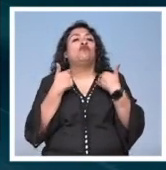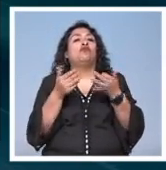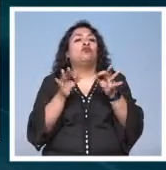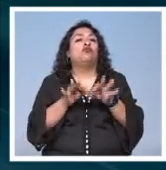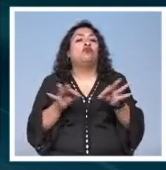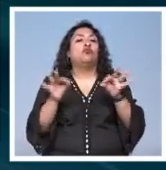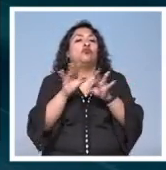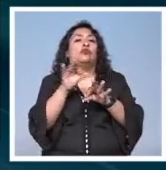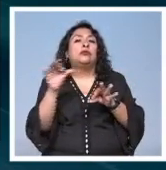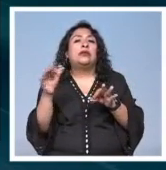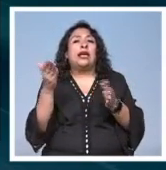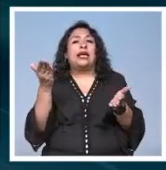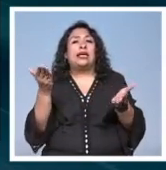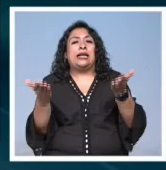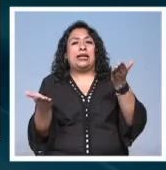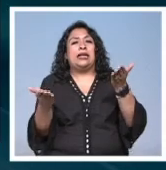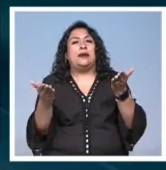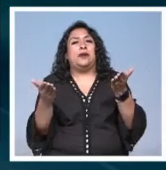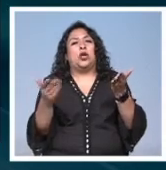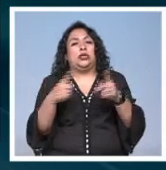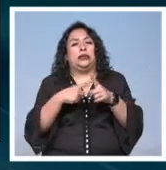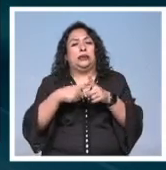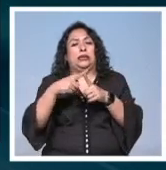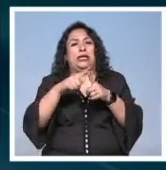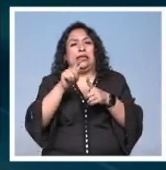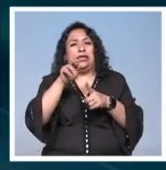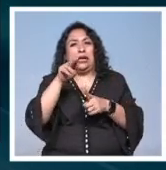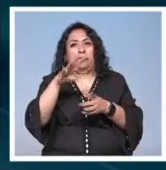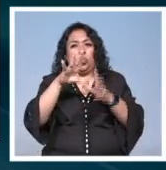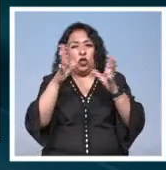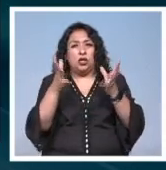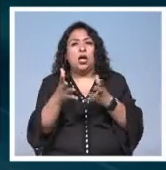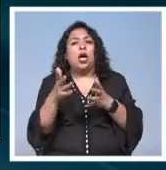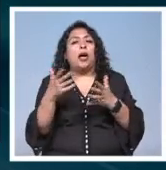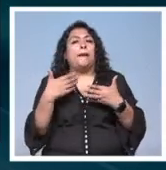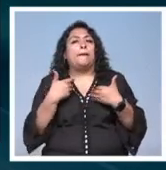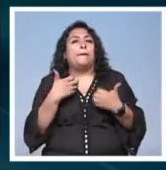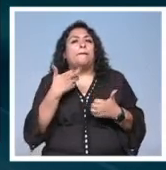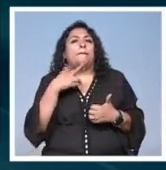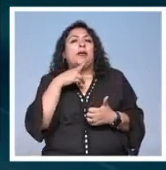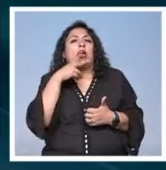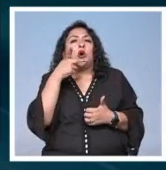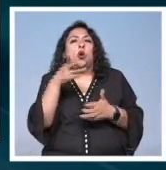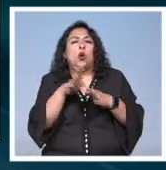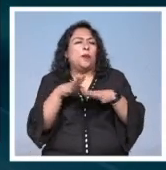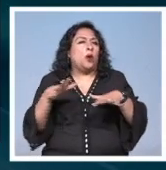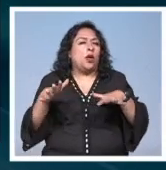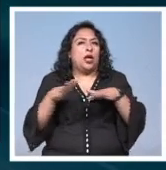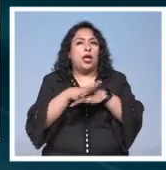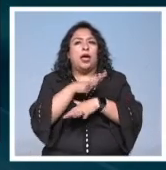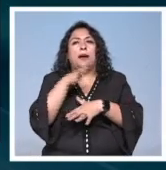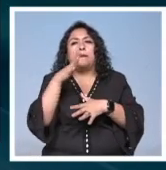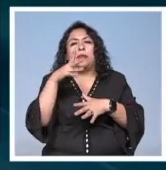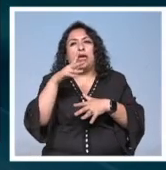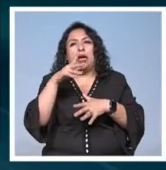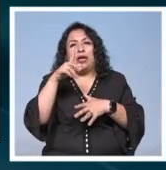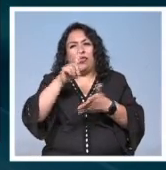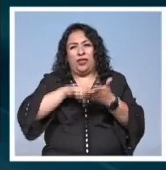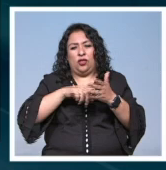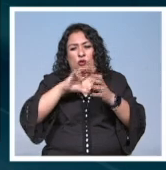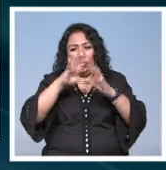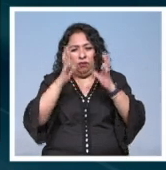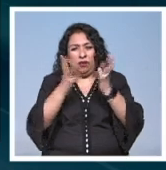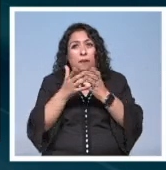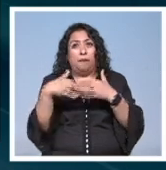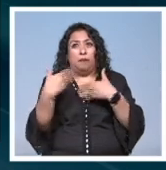fundamentos del equilibrio térmico de la tierra y crearán una mejor comprensión de cómo cambiará el sistema del planeta en los